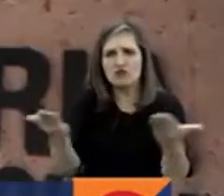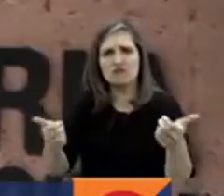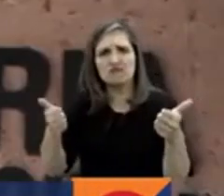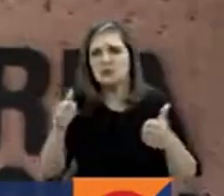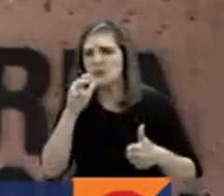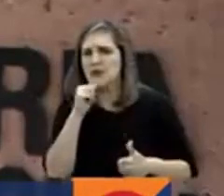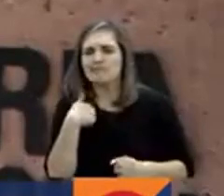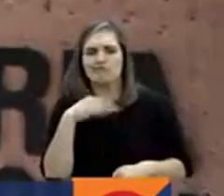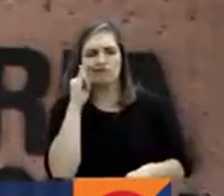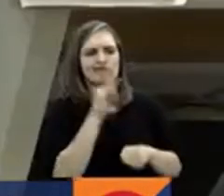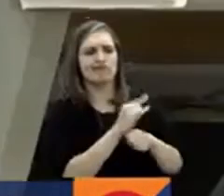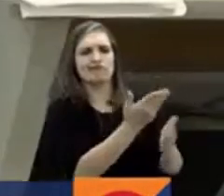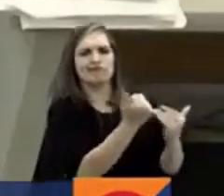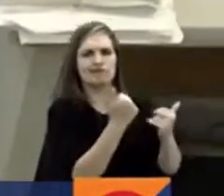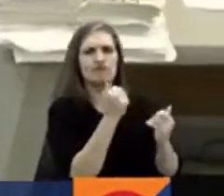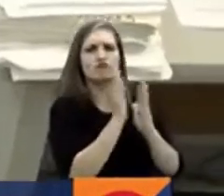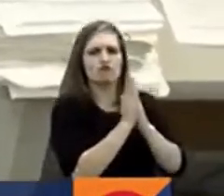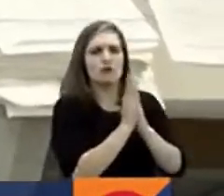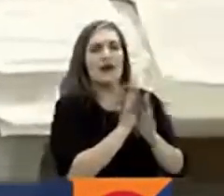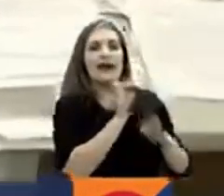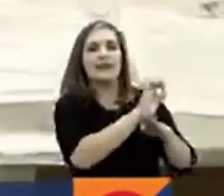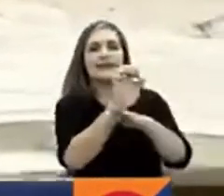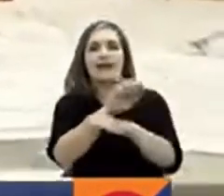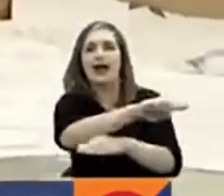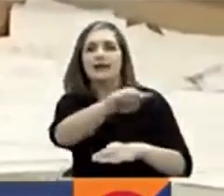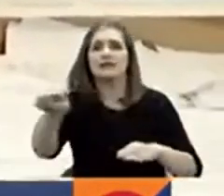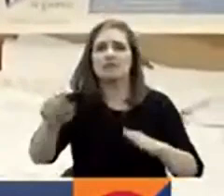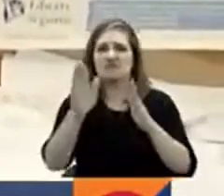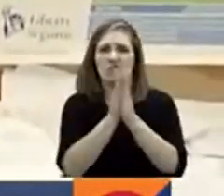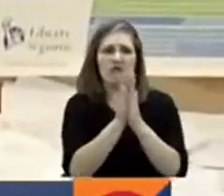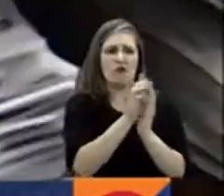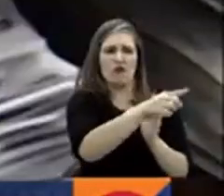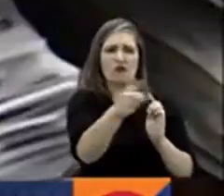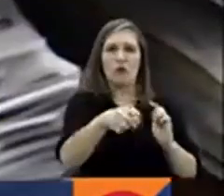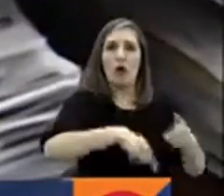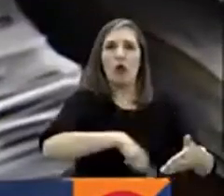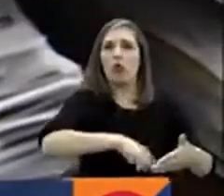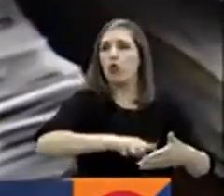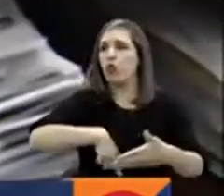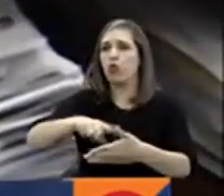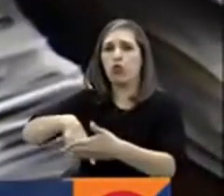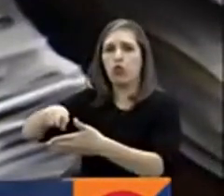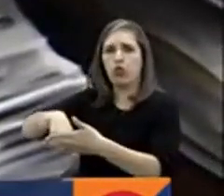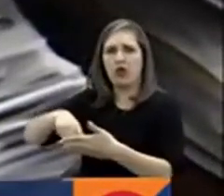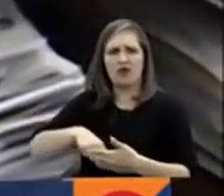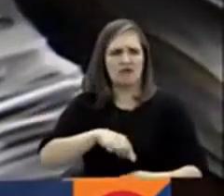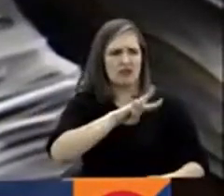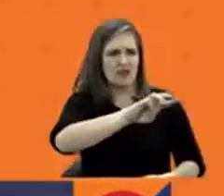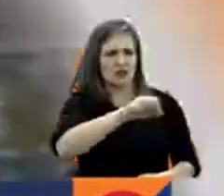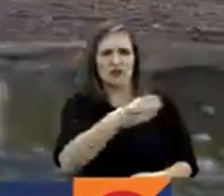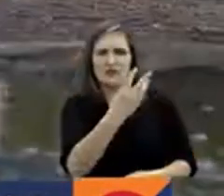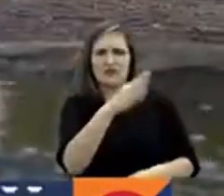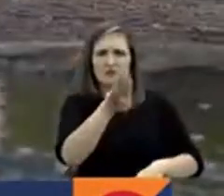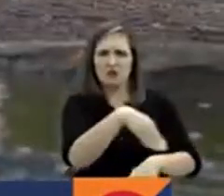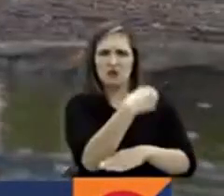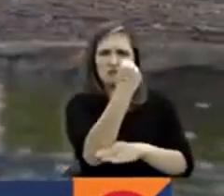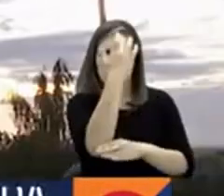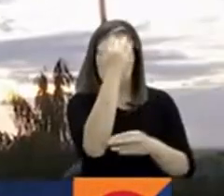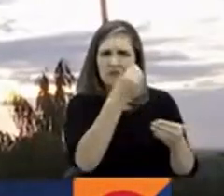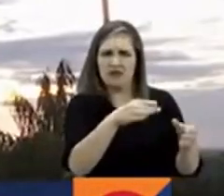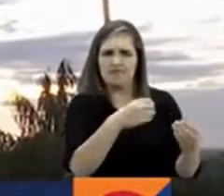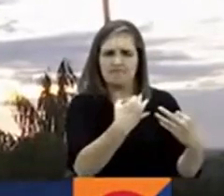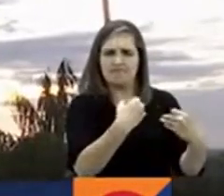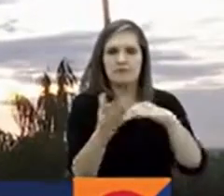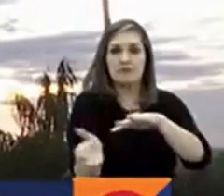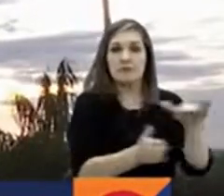Ministerio Público le pidió a 19 entidades denominadas contrataderos que informen sobre la ejecución de 3,3 billones de pesos. Luego